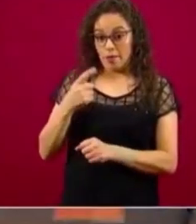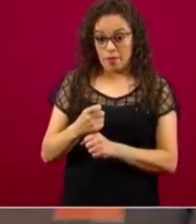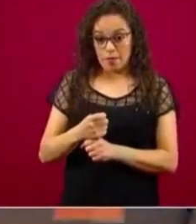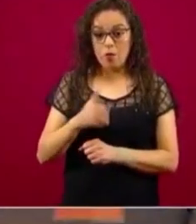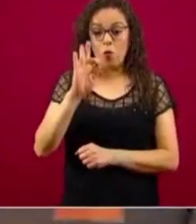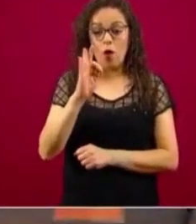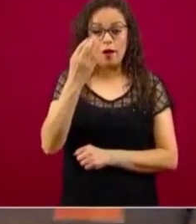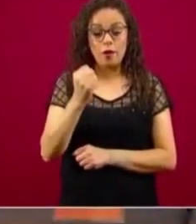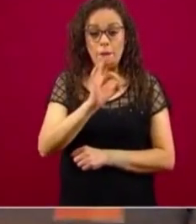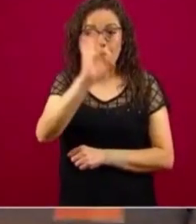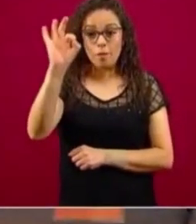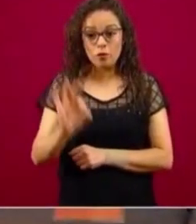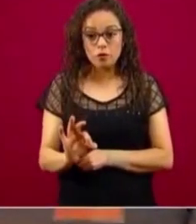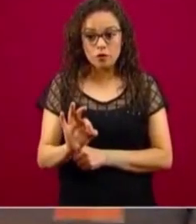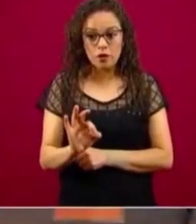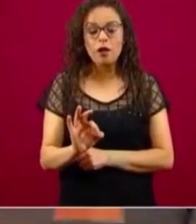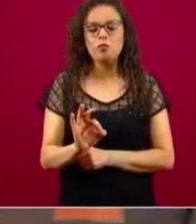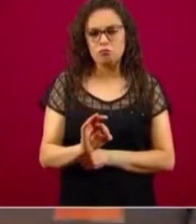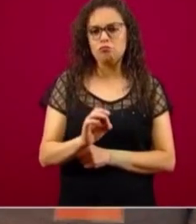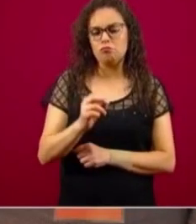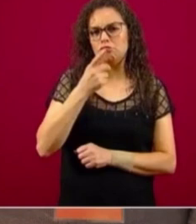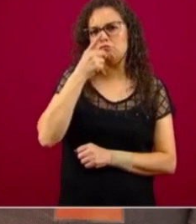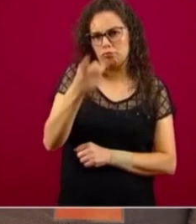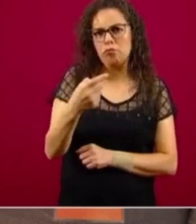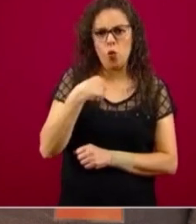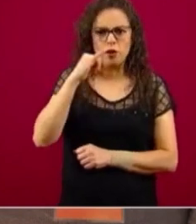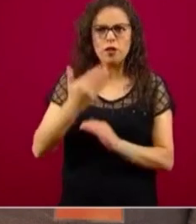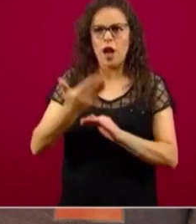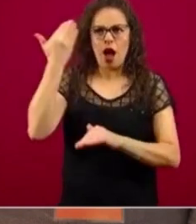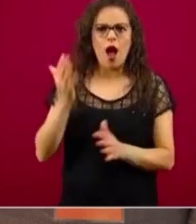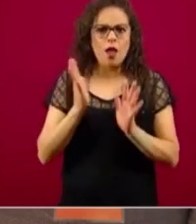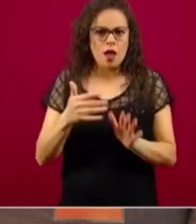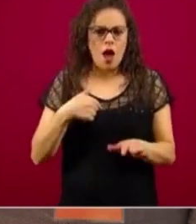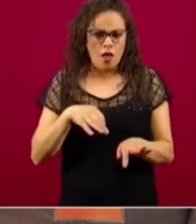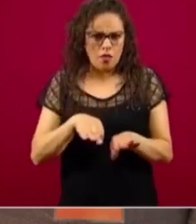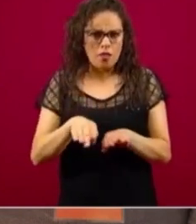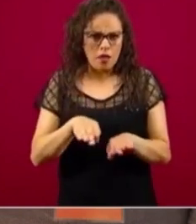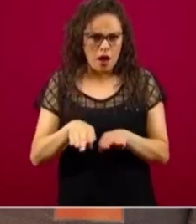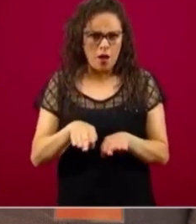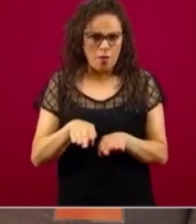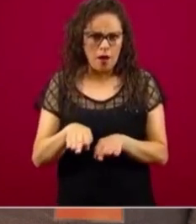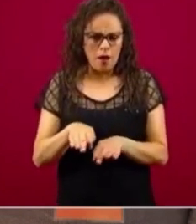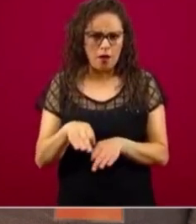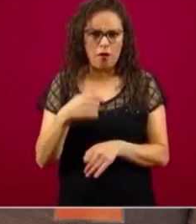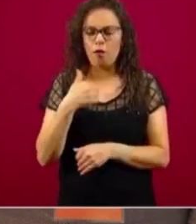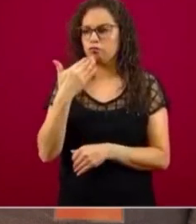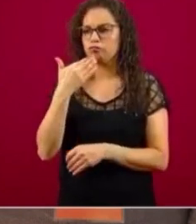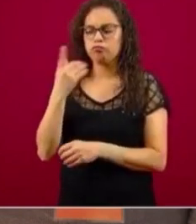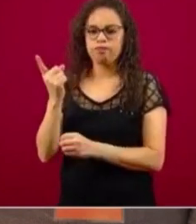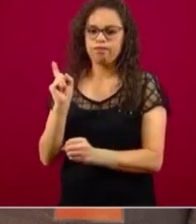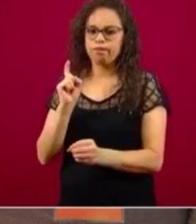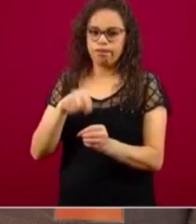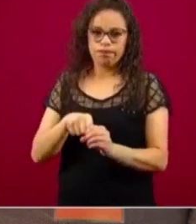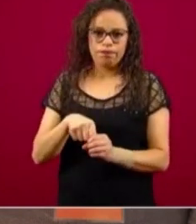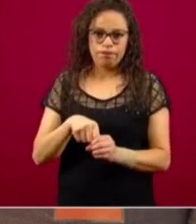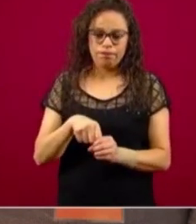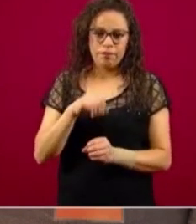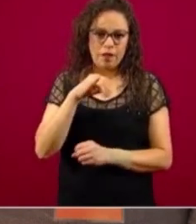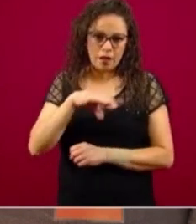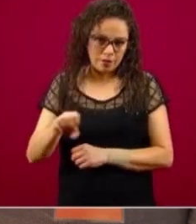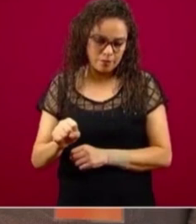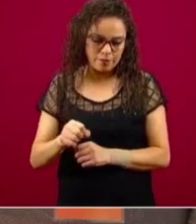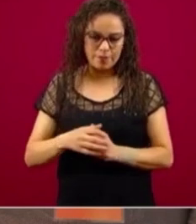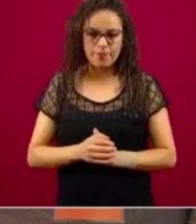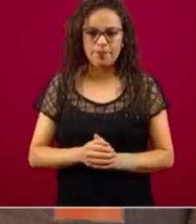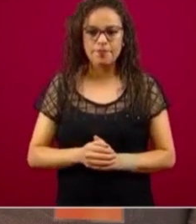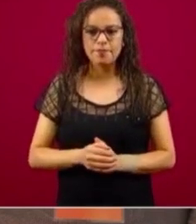informal, el 38 por ciento no tenía ningún tipo de experiencia previa y